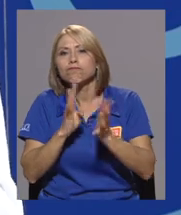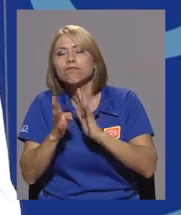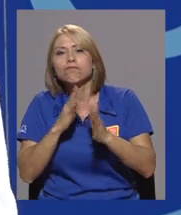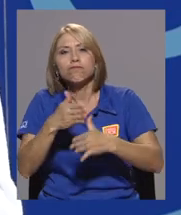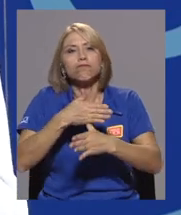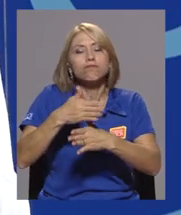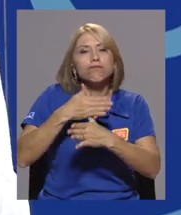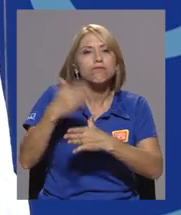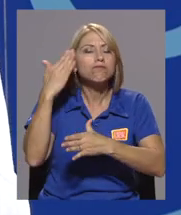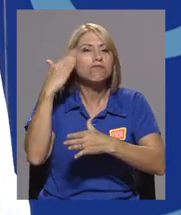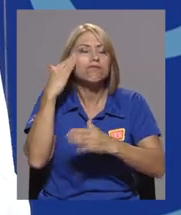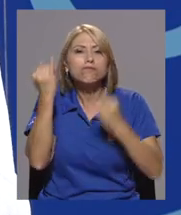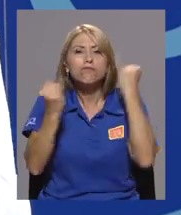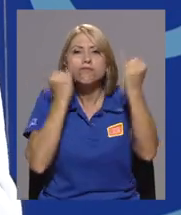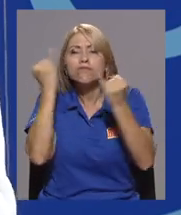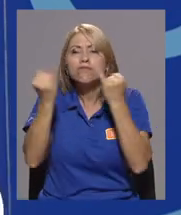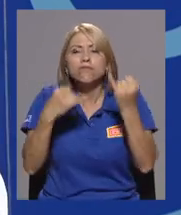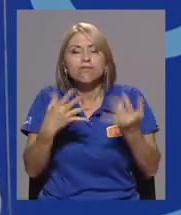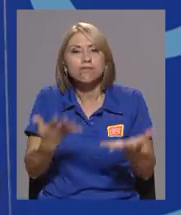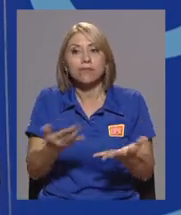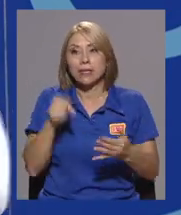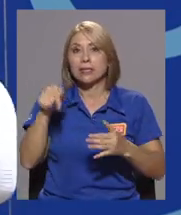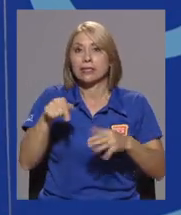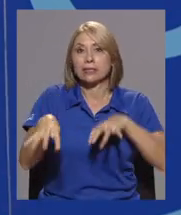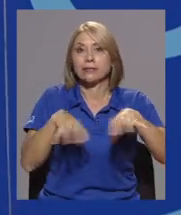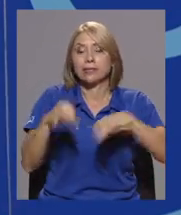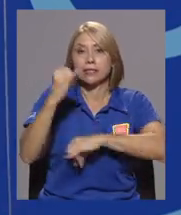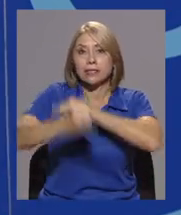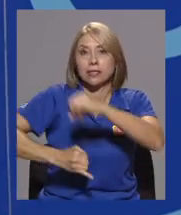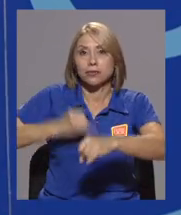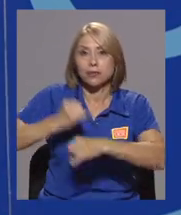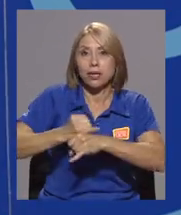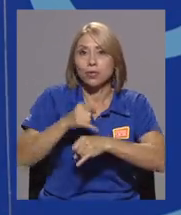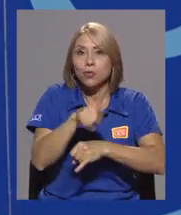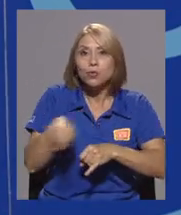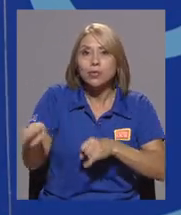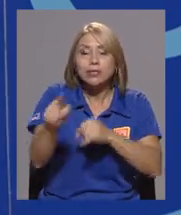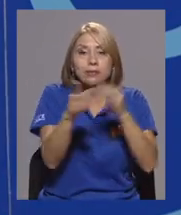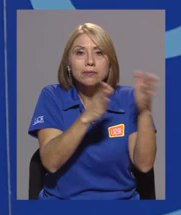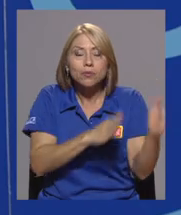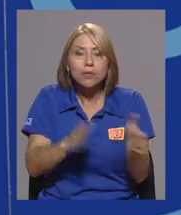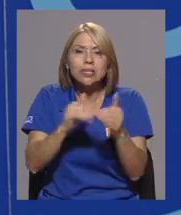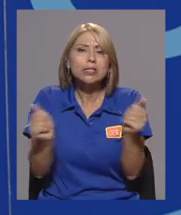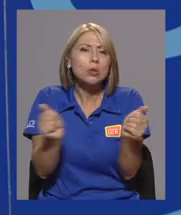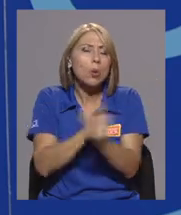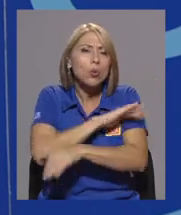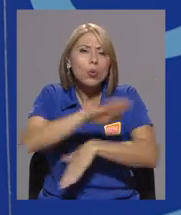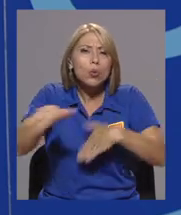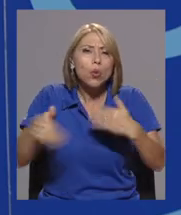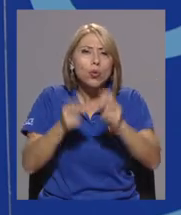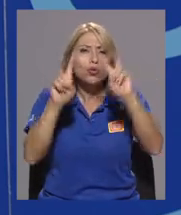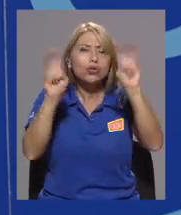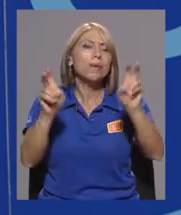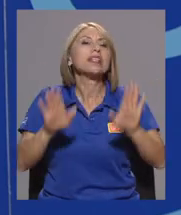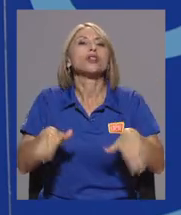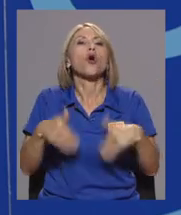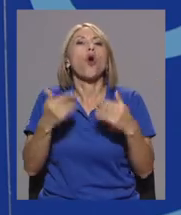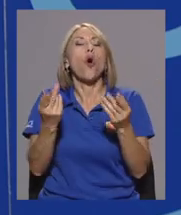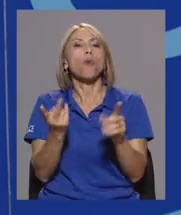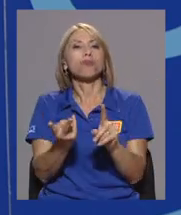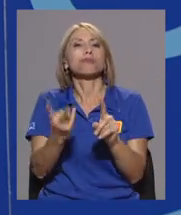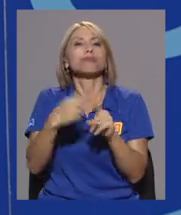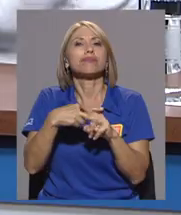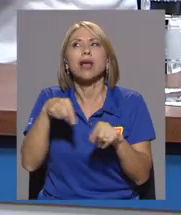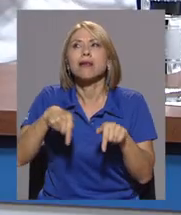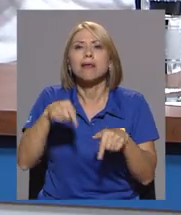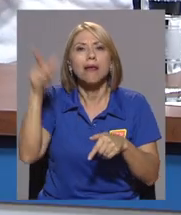donde la gente comparta saberes, ideas, inquietudes. Este Coloquio Internacional que ustedes organizaron con todos